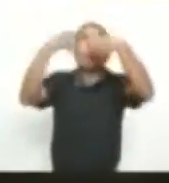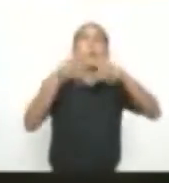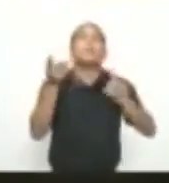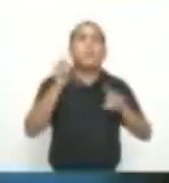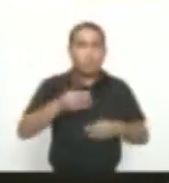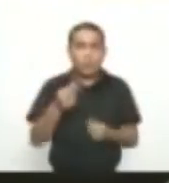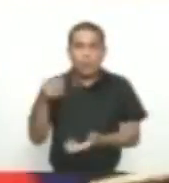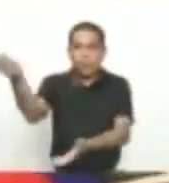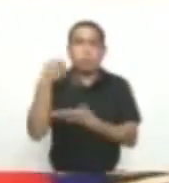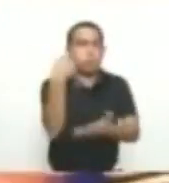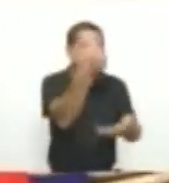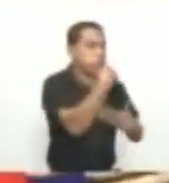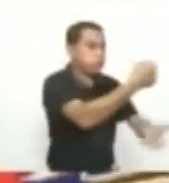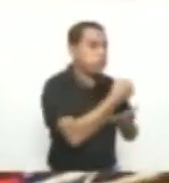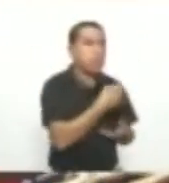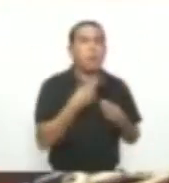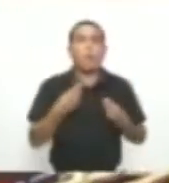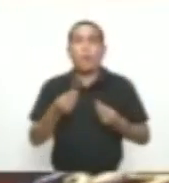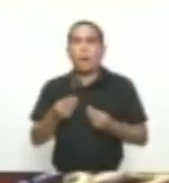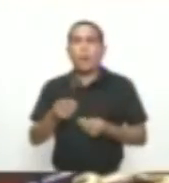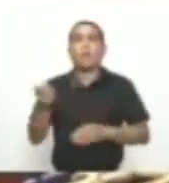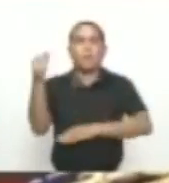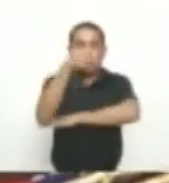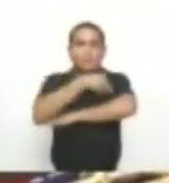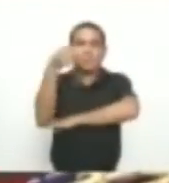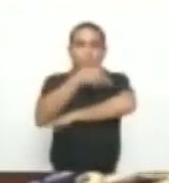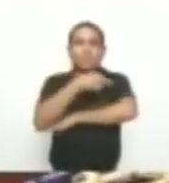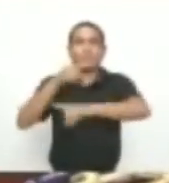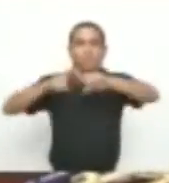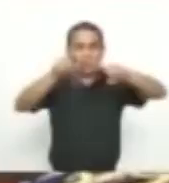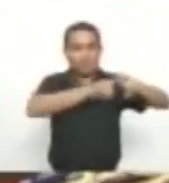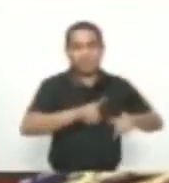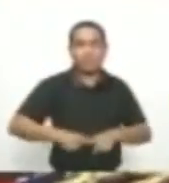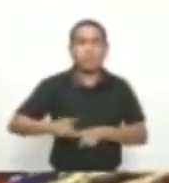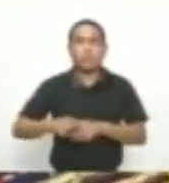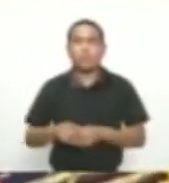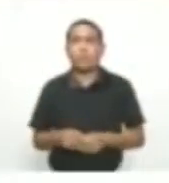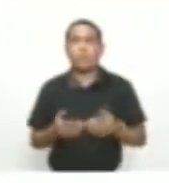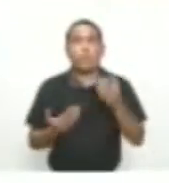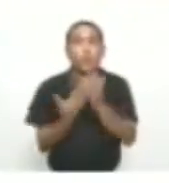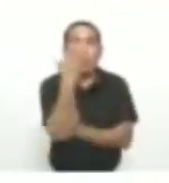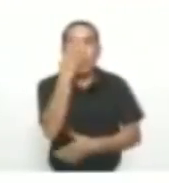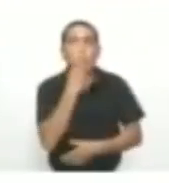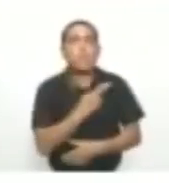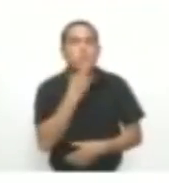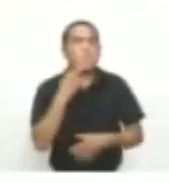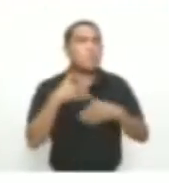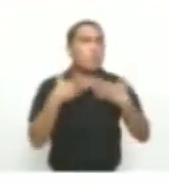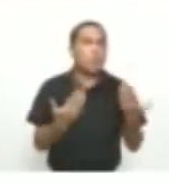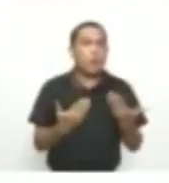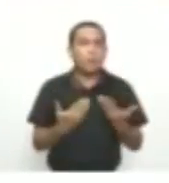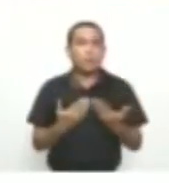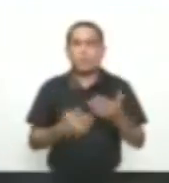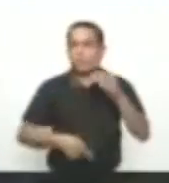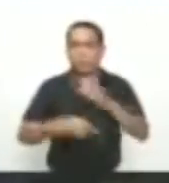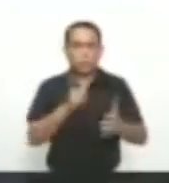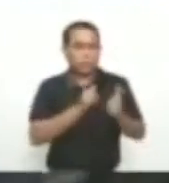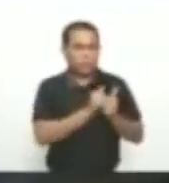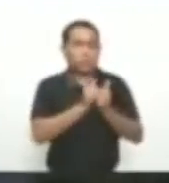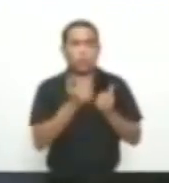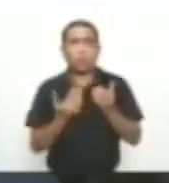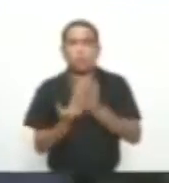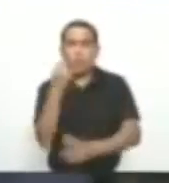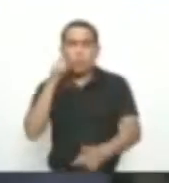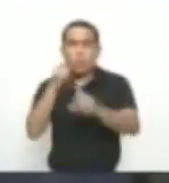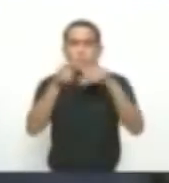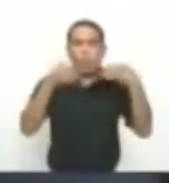ingresos De las diferentes Rentas petroleras Es el momento De renovar Los compromisos Como el de enfrentar Juntos Los nuevos retos